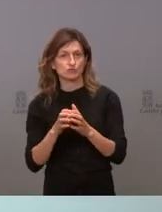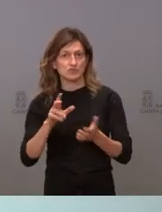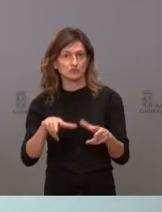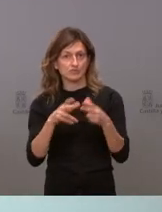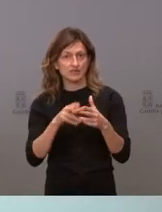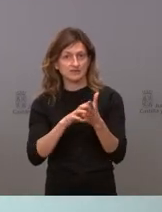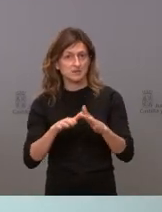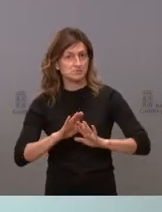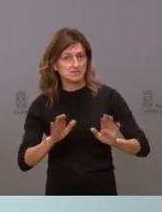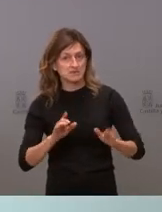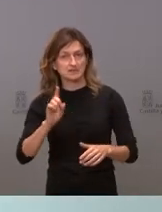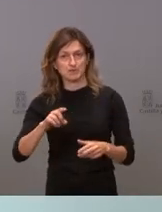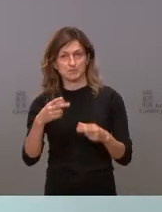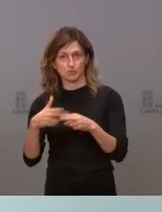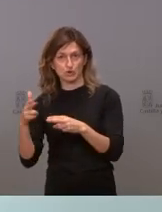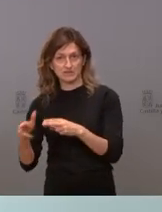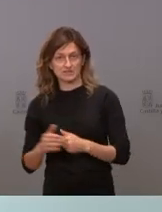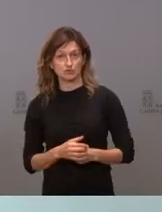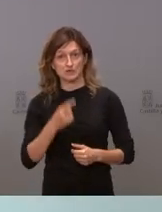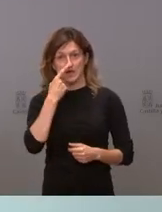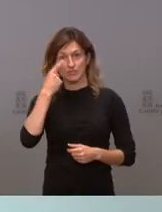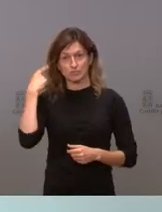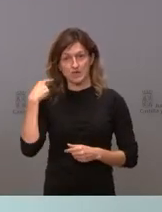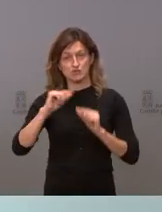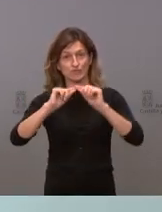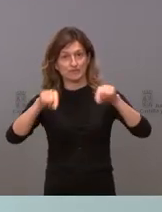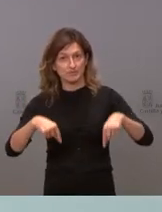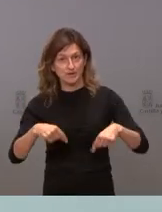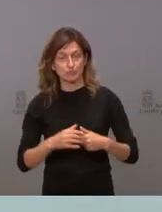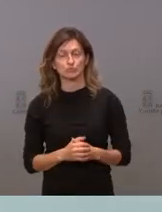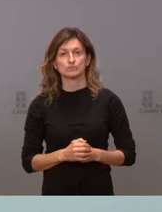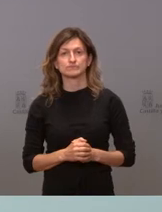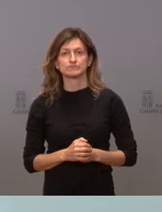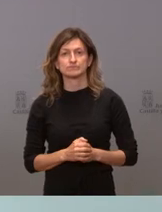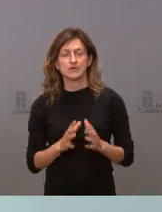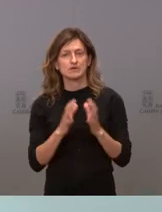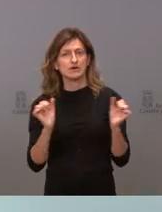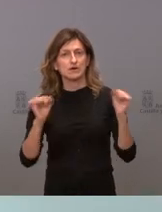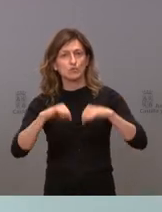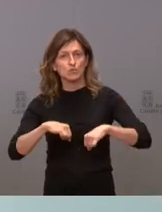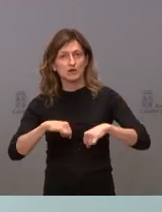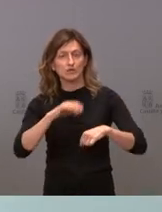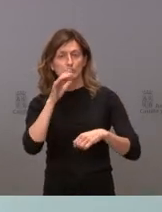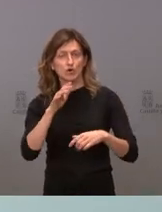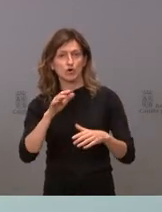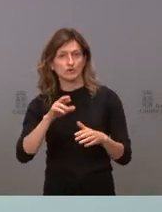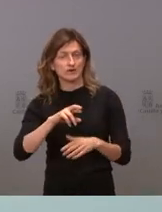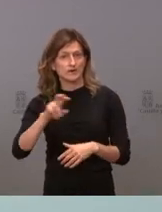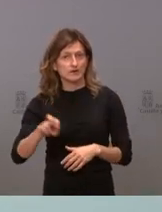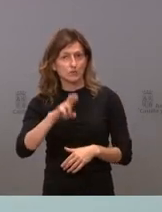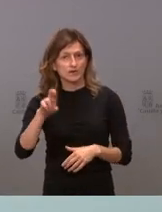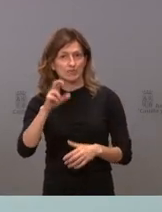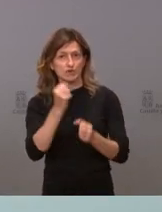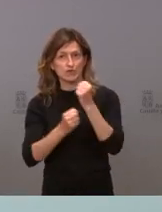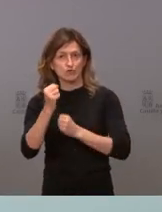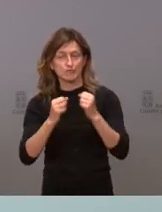Castilla y León, sino con fuerzas políticas. Hace un año firmamos un acuerdo por la recuperación económica